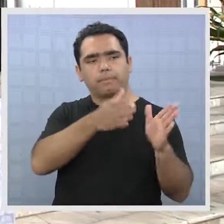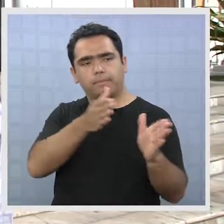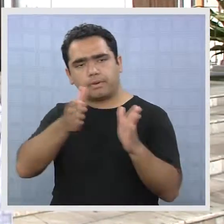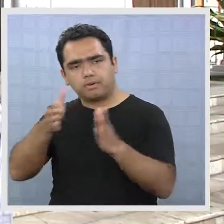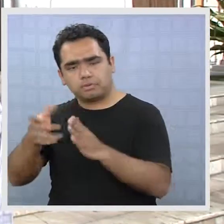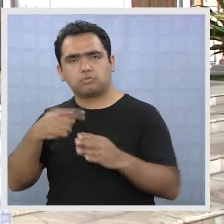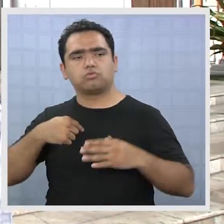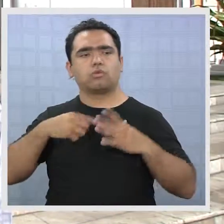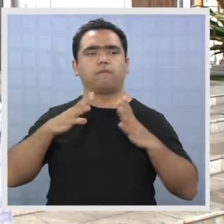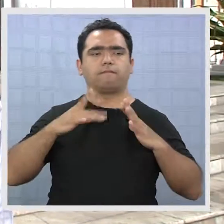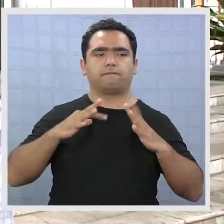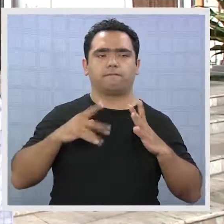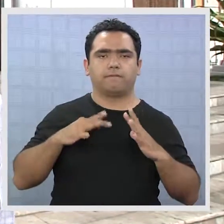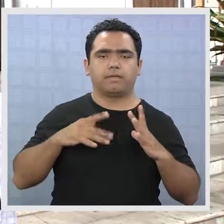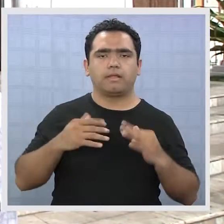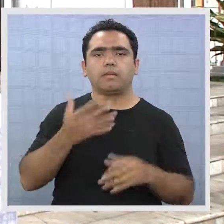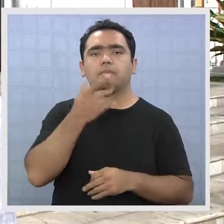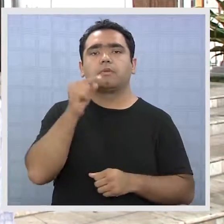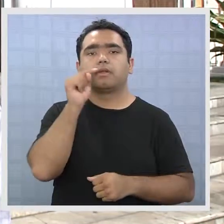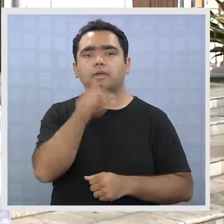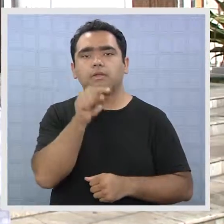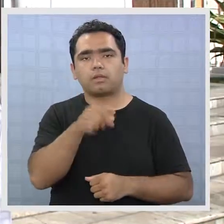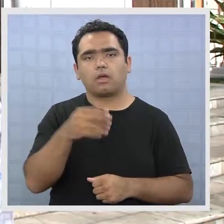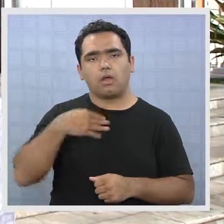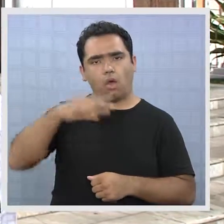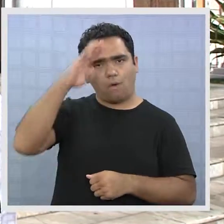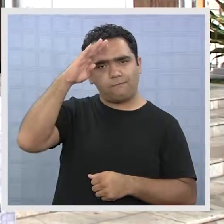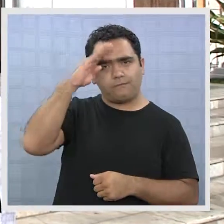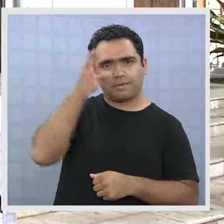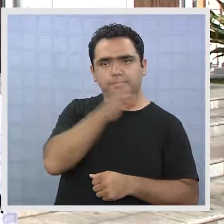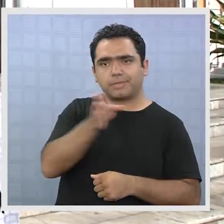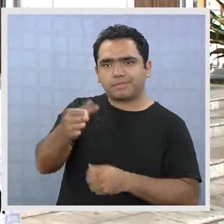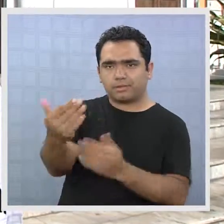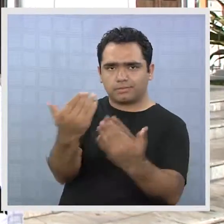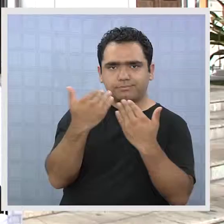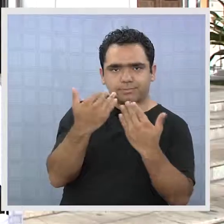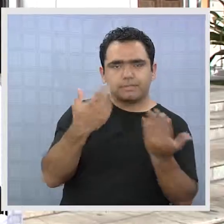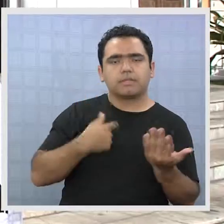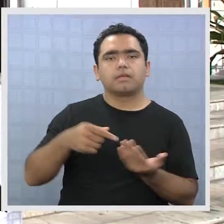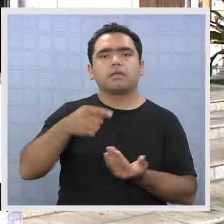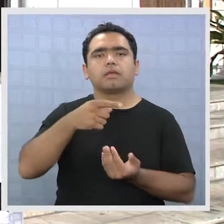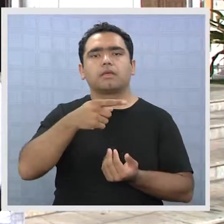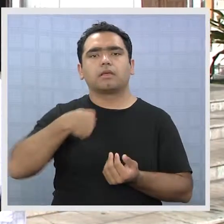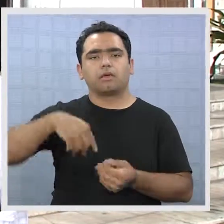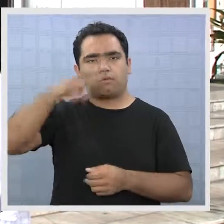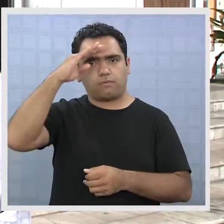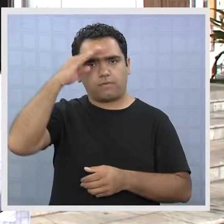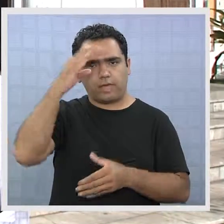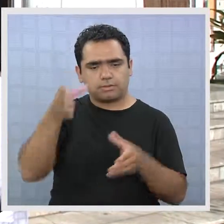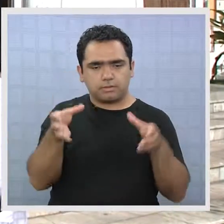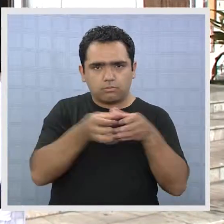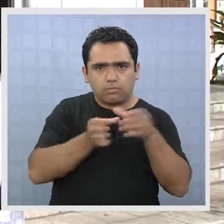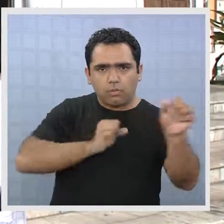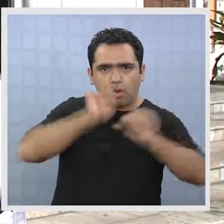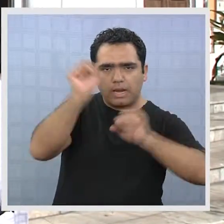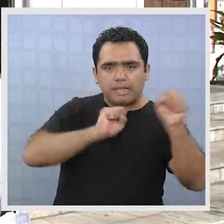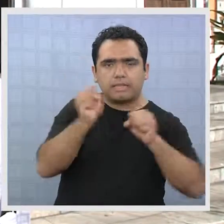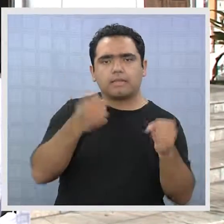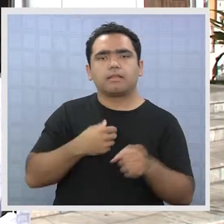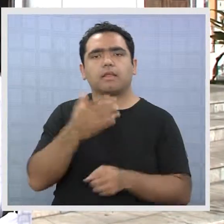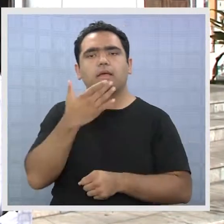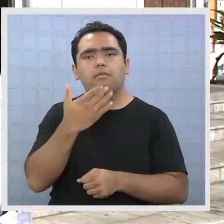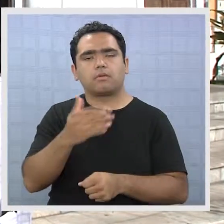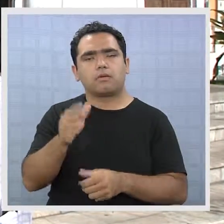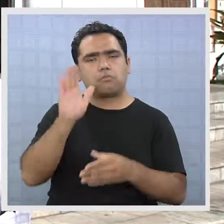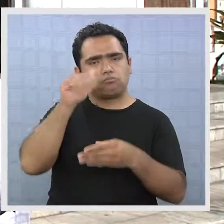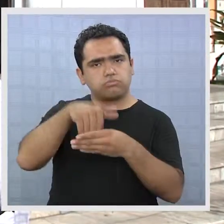me siento muy contento, porque esto refleja la confianza que la gente tiene en uno, la confianza que tiene nuestra línea política y la confianza que tuvo, ¿no es cierto?, de